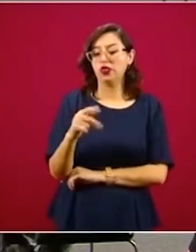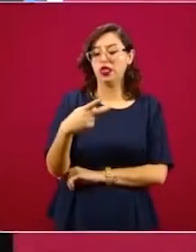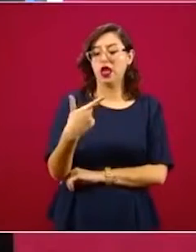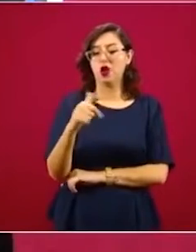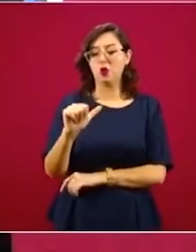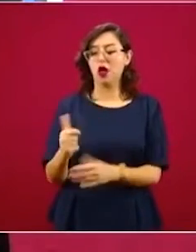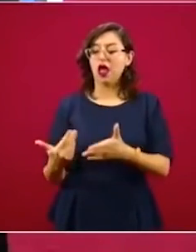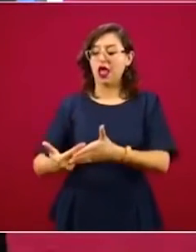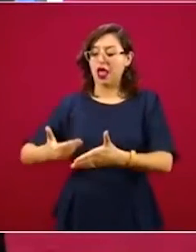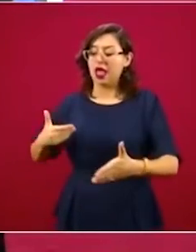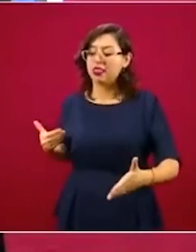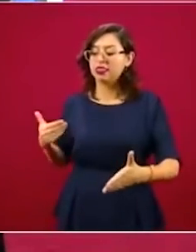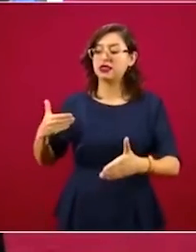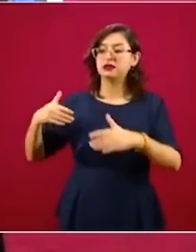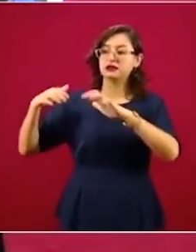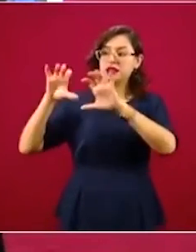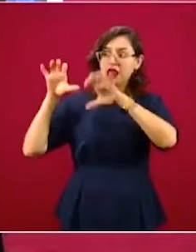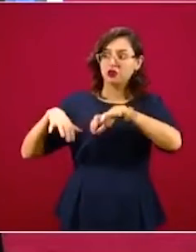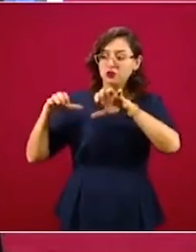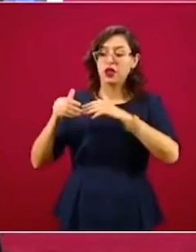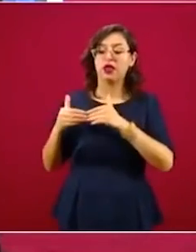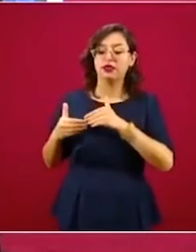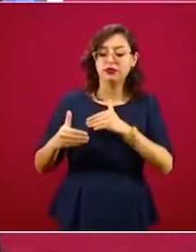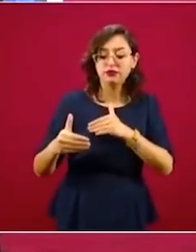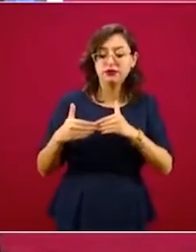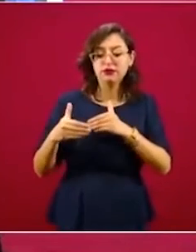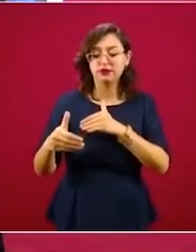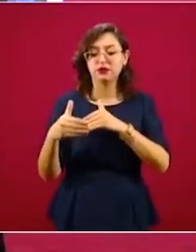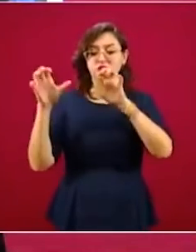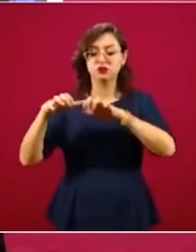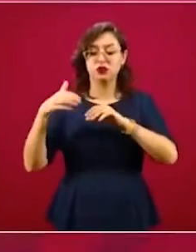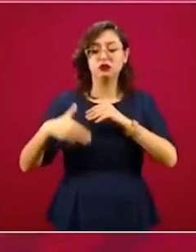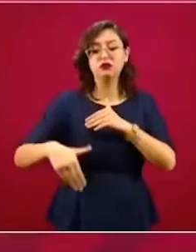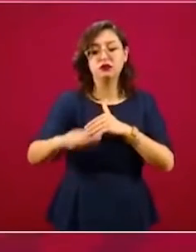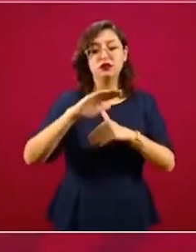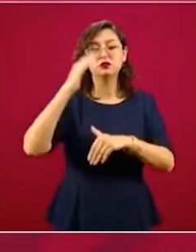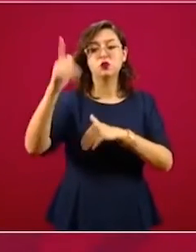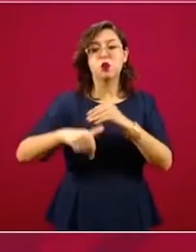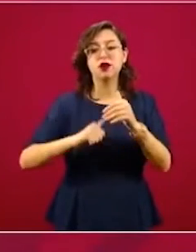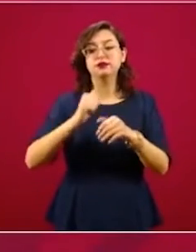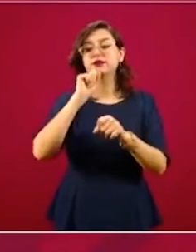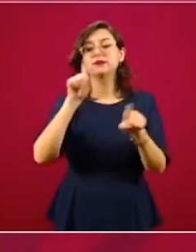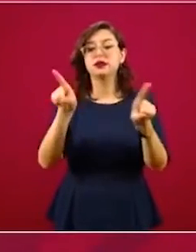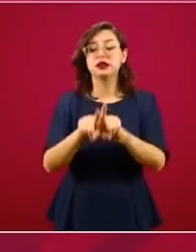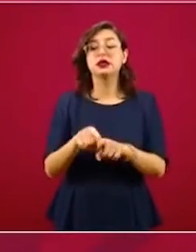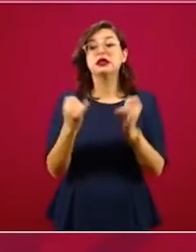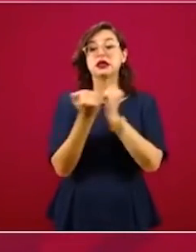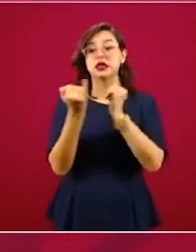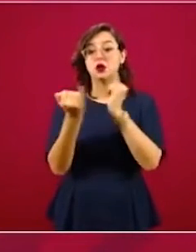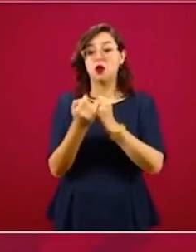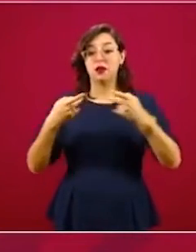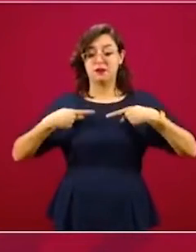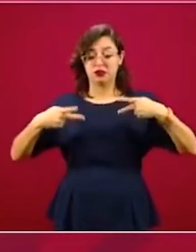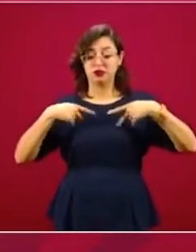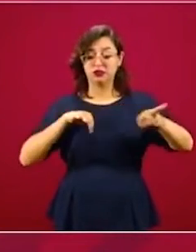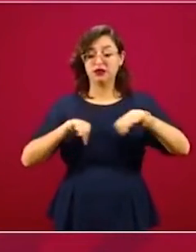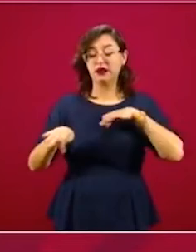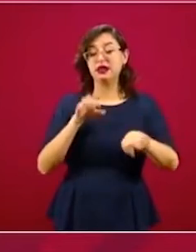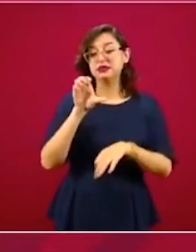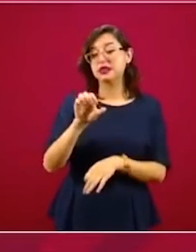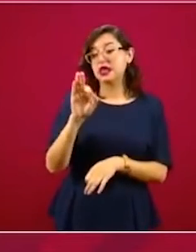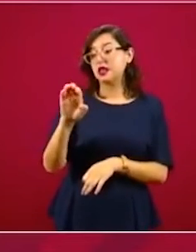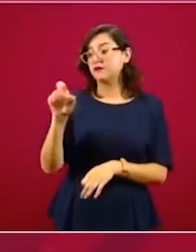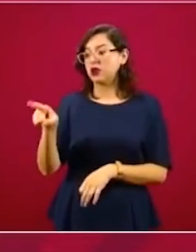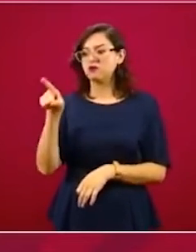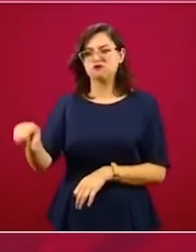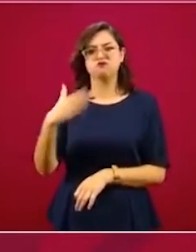y después de la lluvia, y a nuestros compañeros de Comisión Federal de Electricidad que hacen una gran labor, son extraordinarios en el manejo de emergencias y en